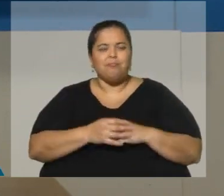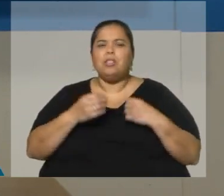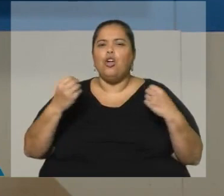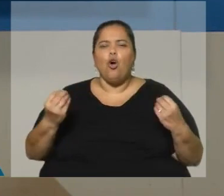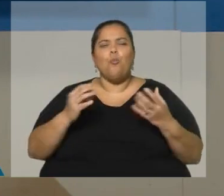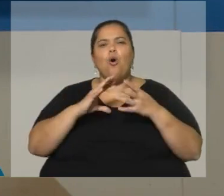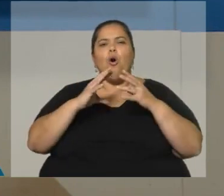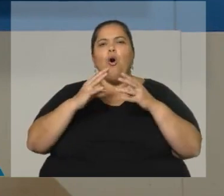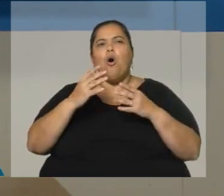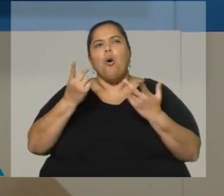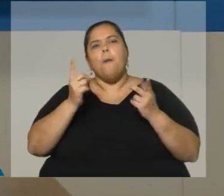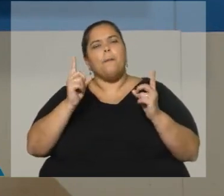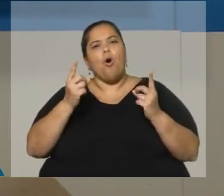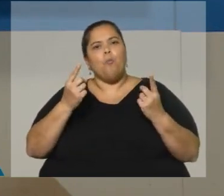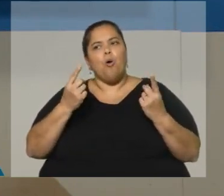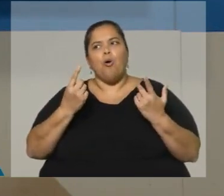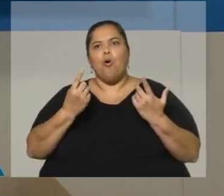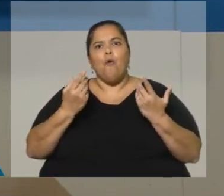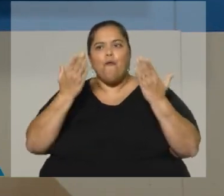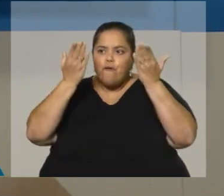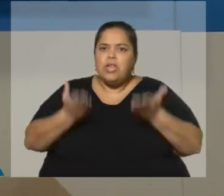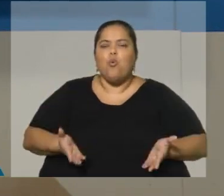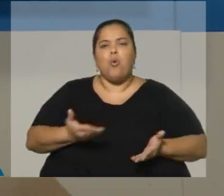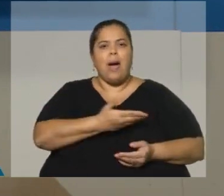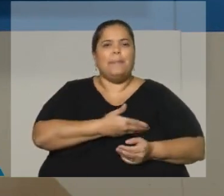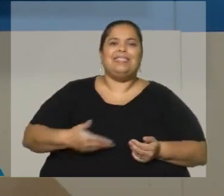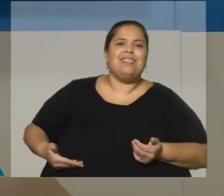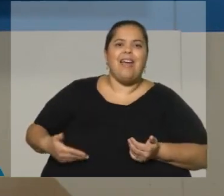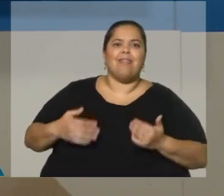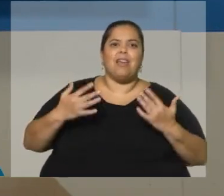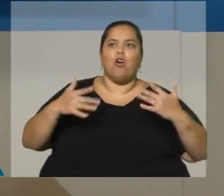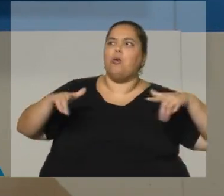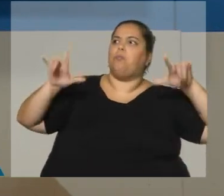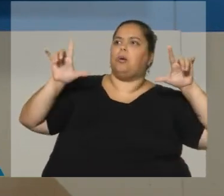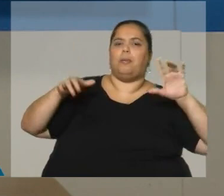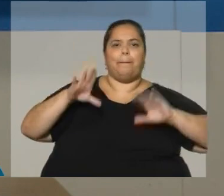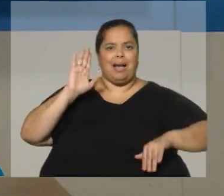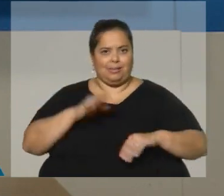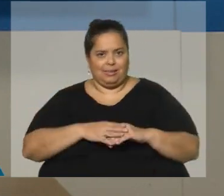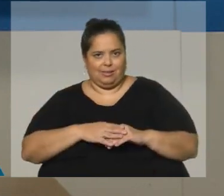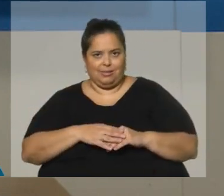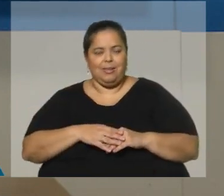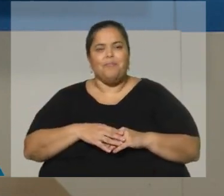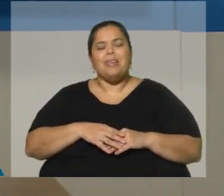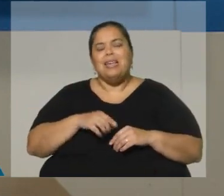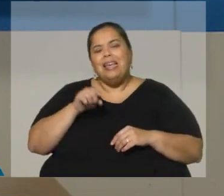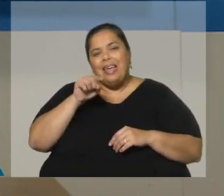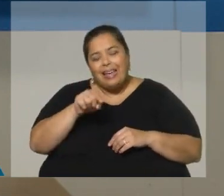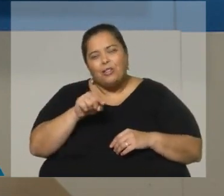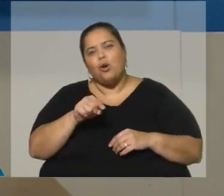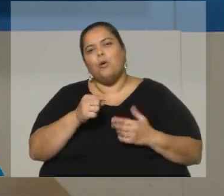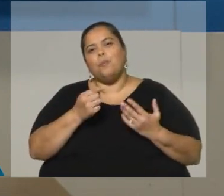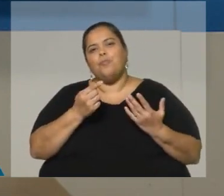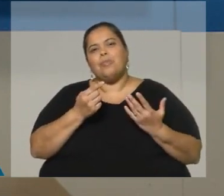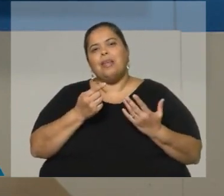y habló del presidencialismo del presidente. Esto del presidencialismo ya tendríamos que entrar en temas constitucionales, pero realmente en la historia